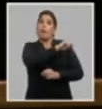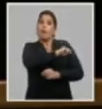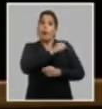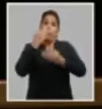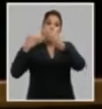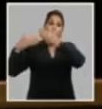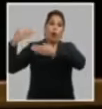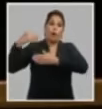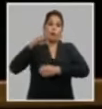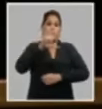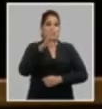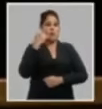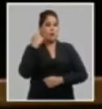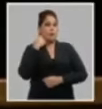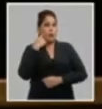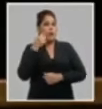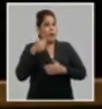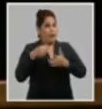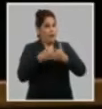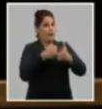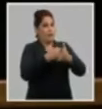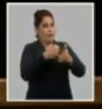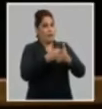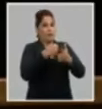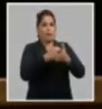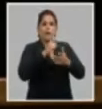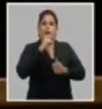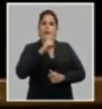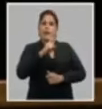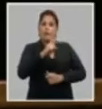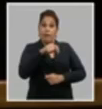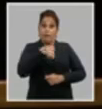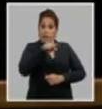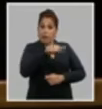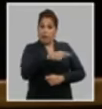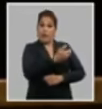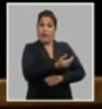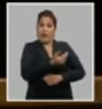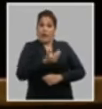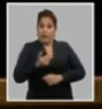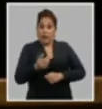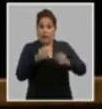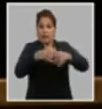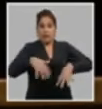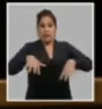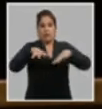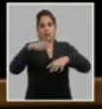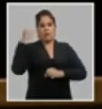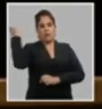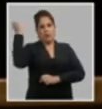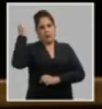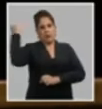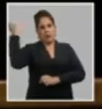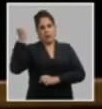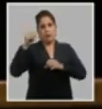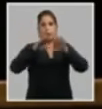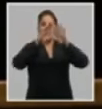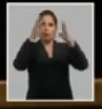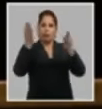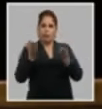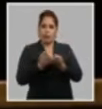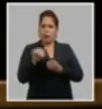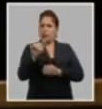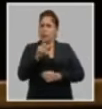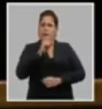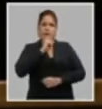pasados cinco años frente a los desafíos y dificultades provenientes de la situación internacional así